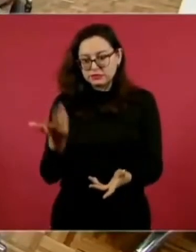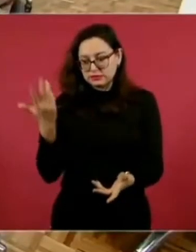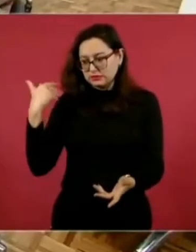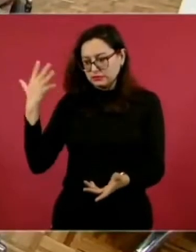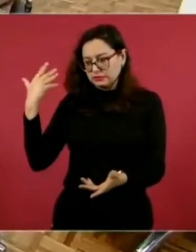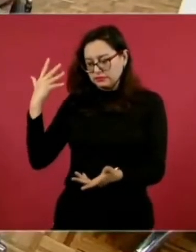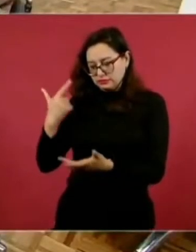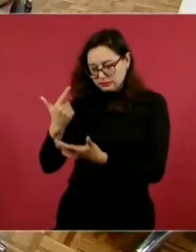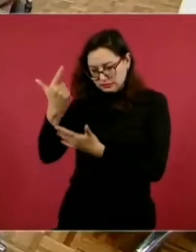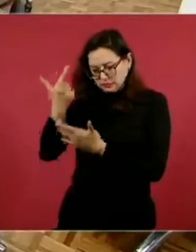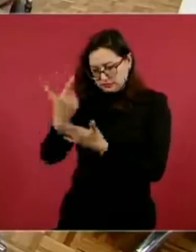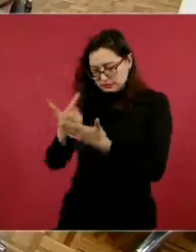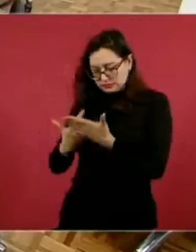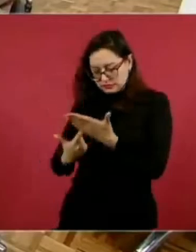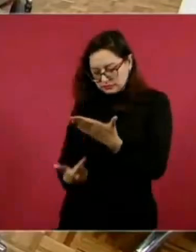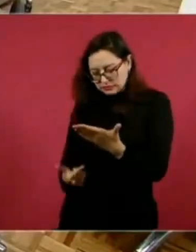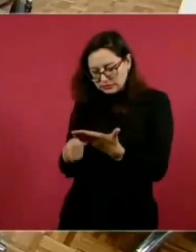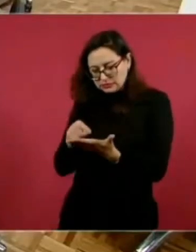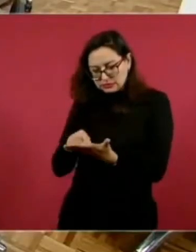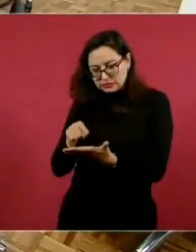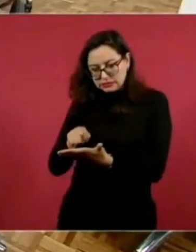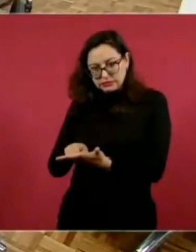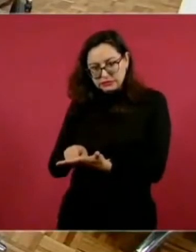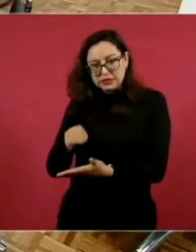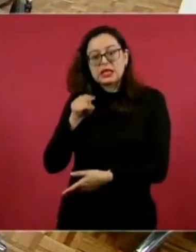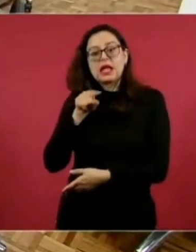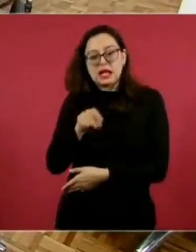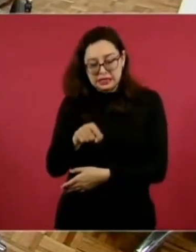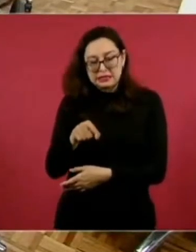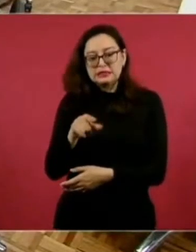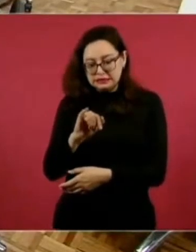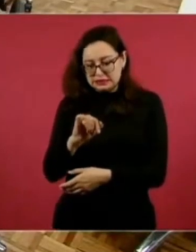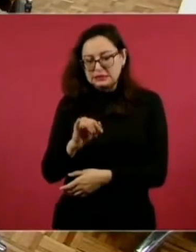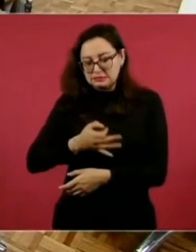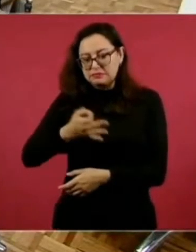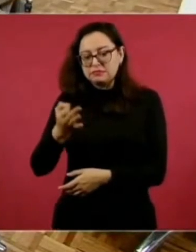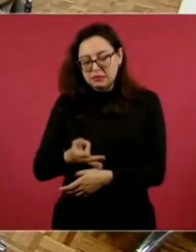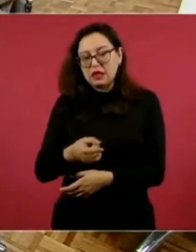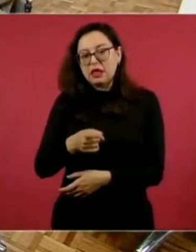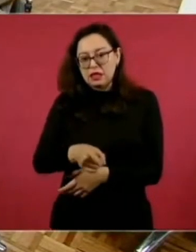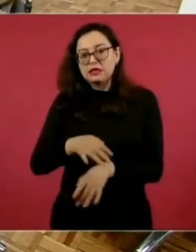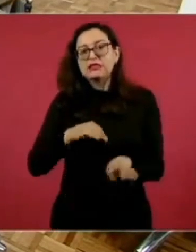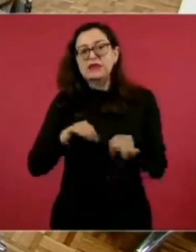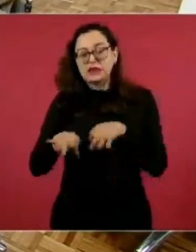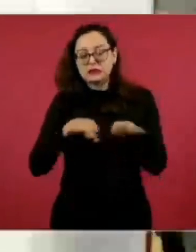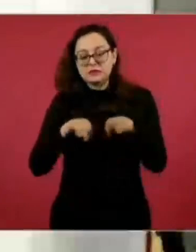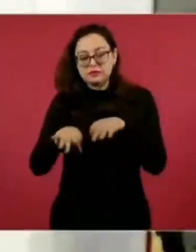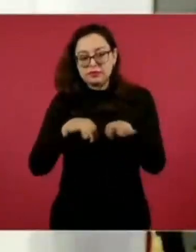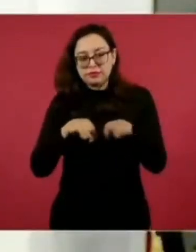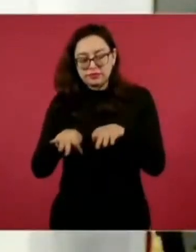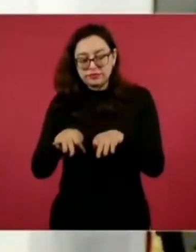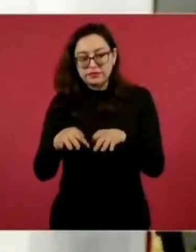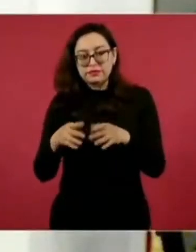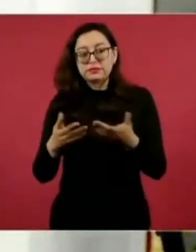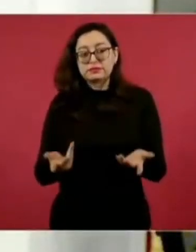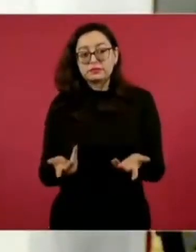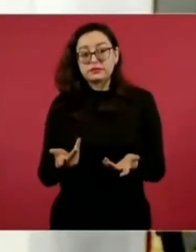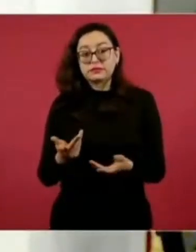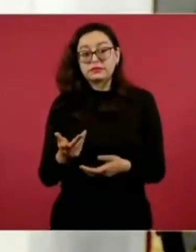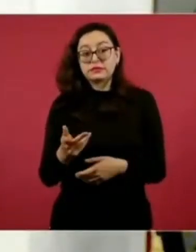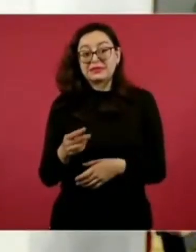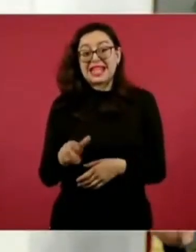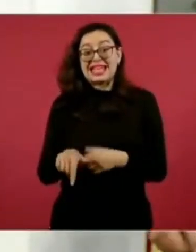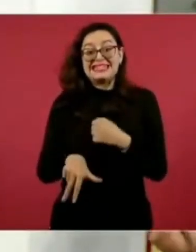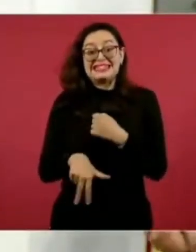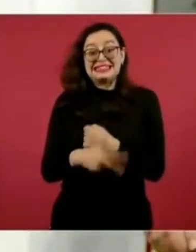fueron entregadas por la empresa, estaba laborando precisamente en ese lugar. Las bitácoras señalan que había 13